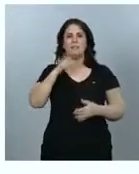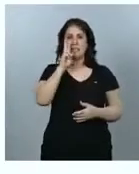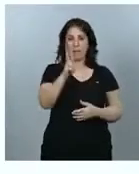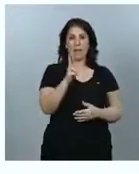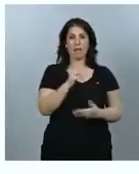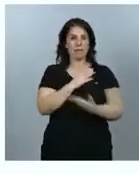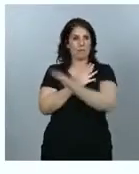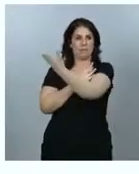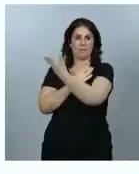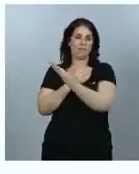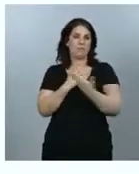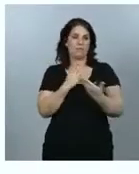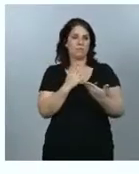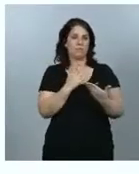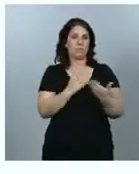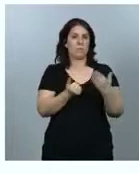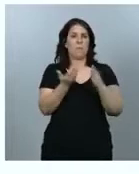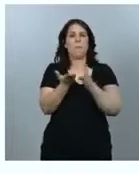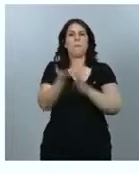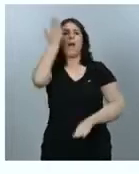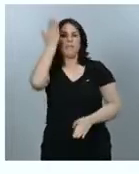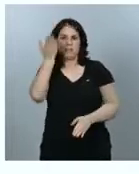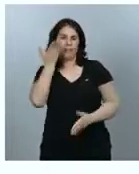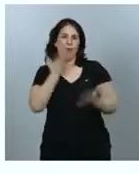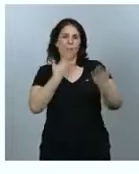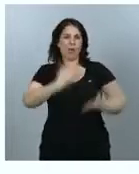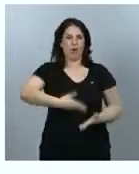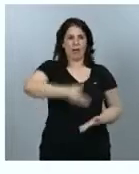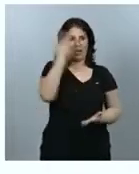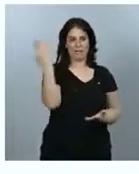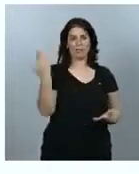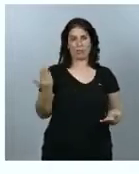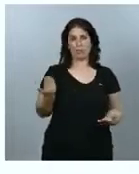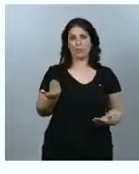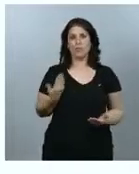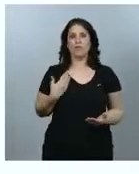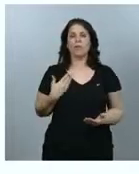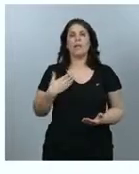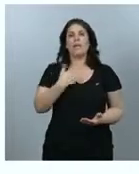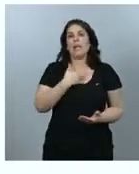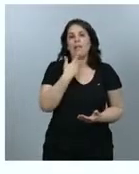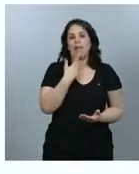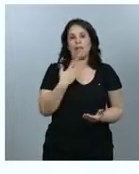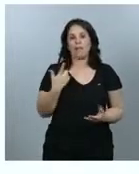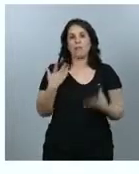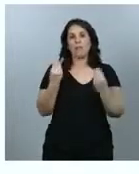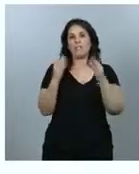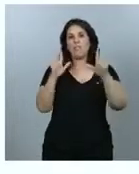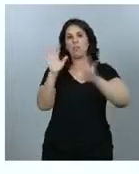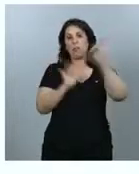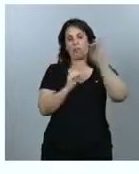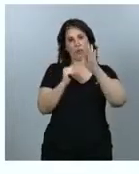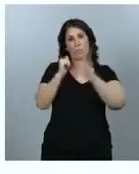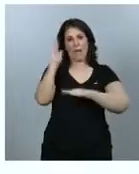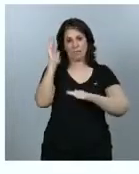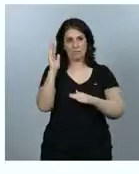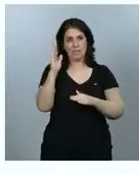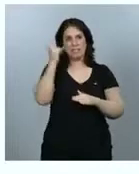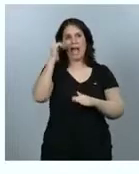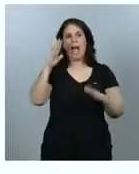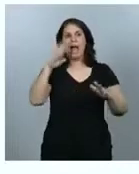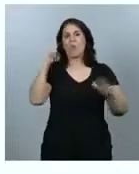esperable, más altas que el resto y están superando muchas de ellas el 10%. Ha habido